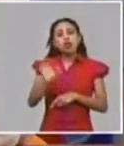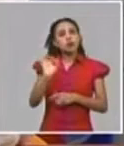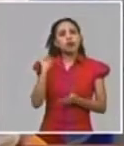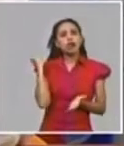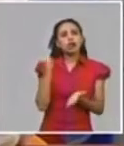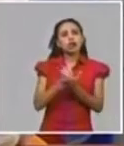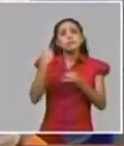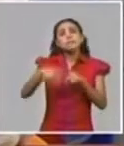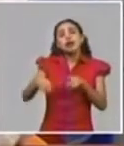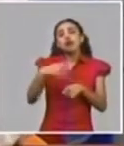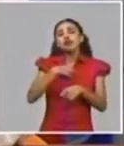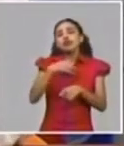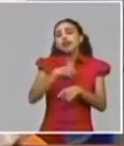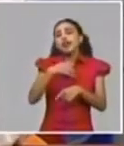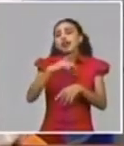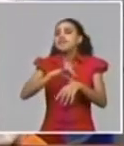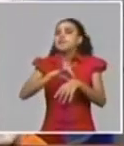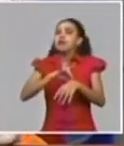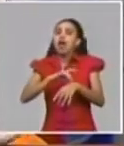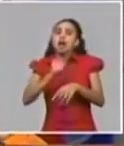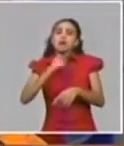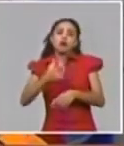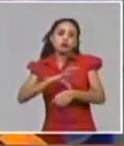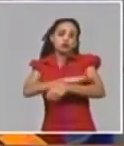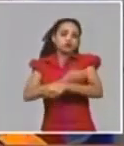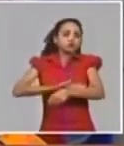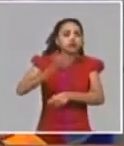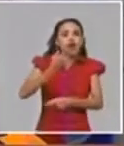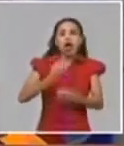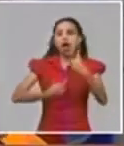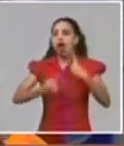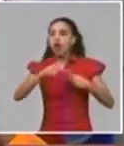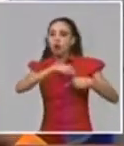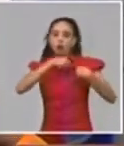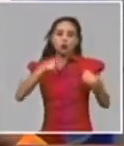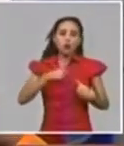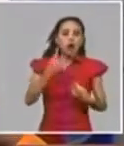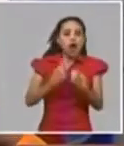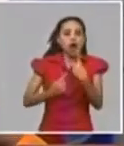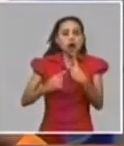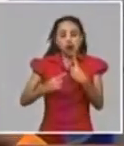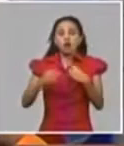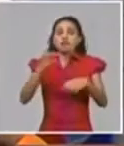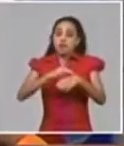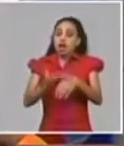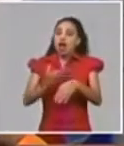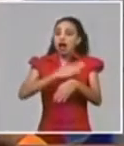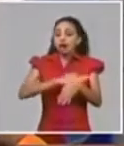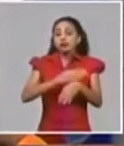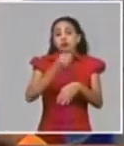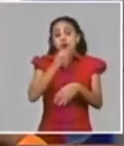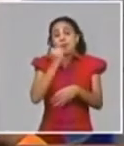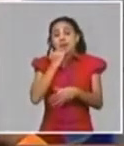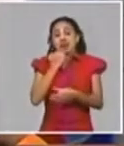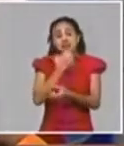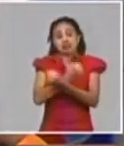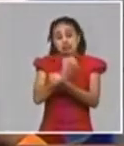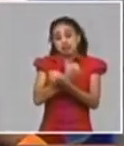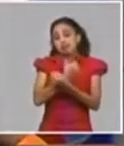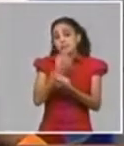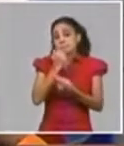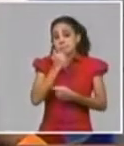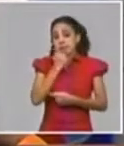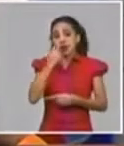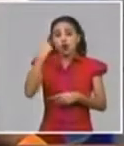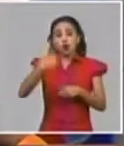pueden llevarlo a una evolución desfavorable de la enfermedad. Pero en los centros de aislamiento tenemos 3.639. Es decir, en los